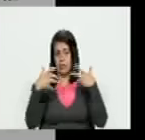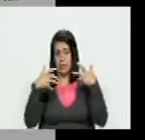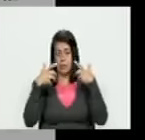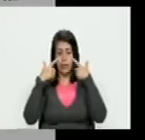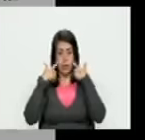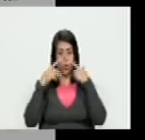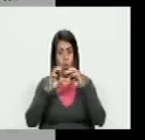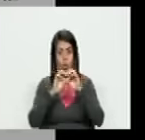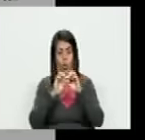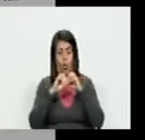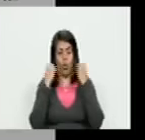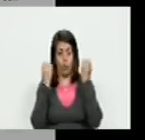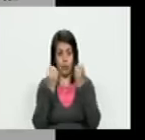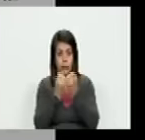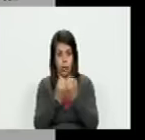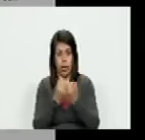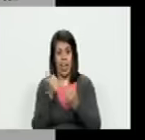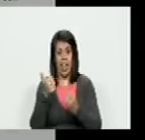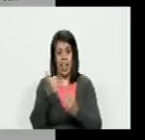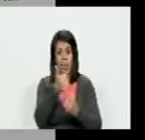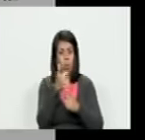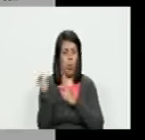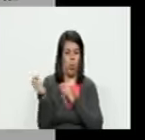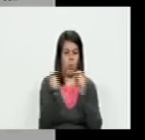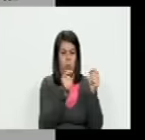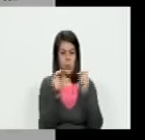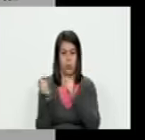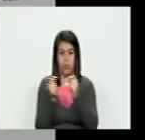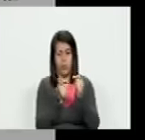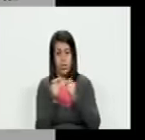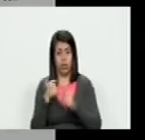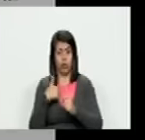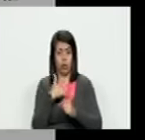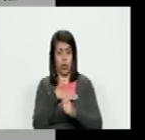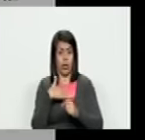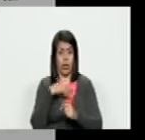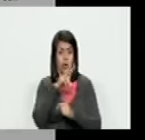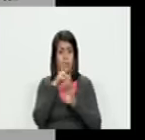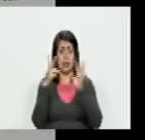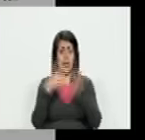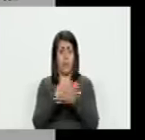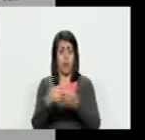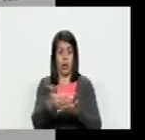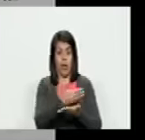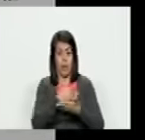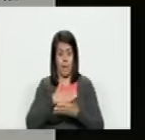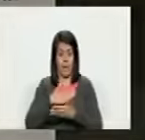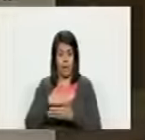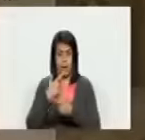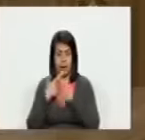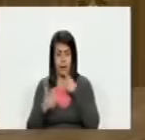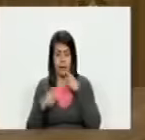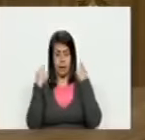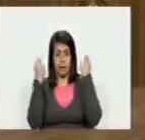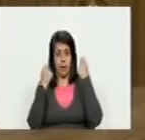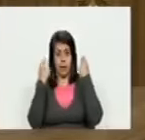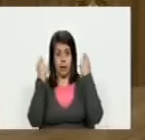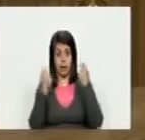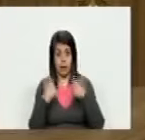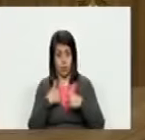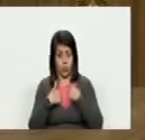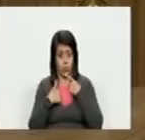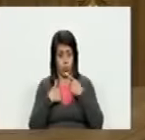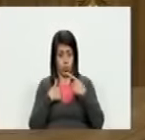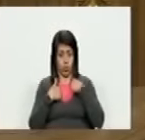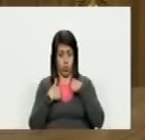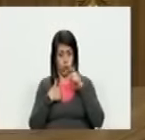que todas se estaban apuñaleando unas con otras porque querían ese dinero para ellos dice que las ONGs además lavaban dinero lo dice ese periódico de Zimbabue no lo digo yo